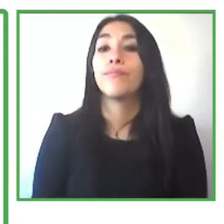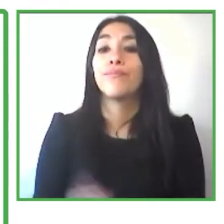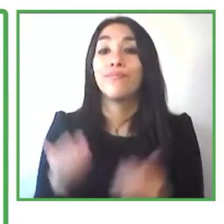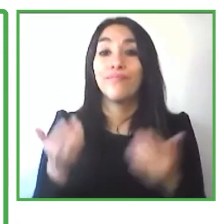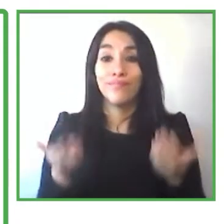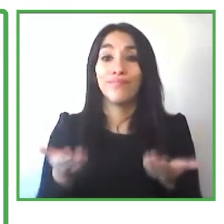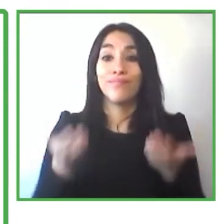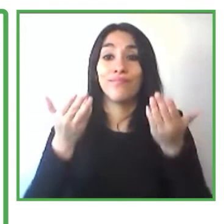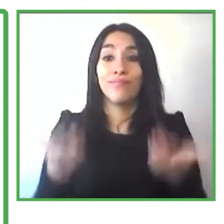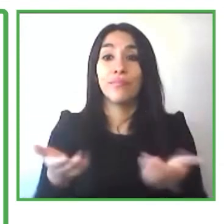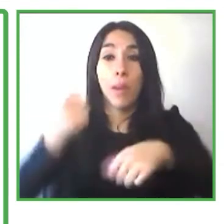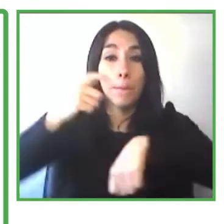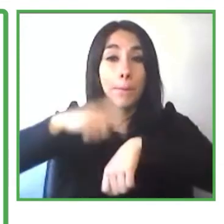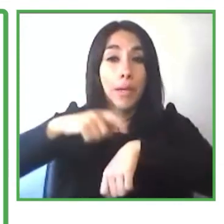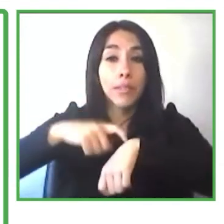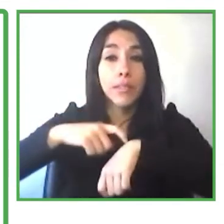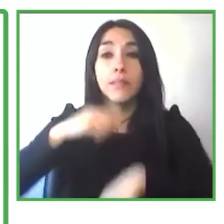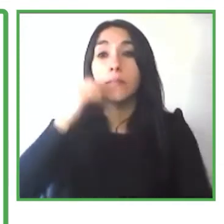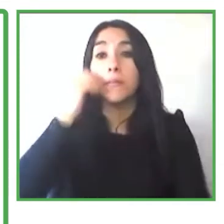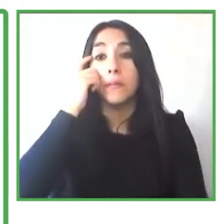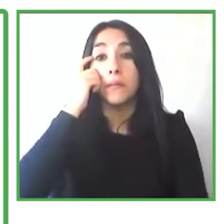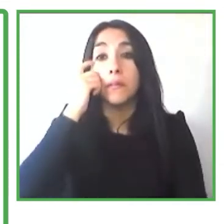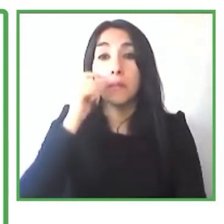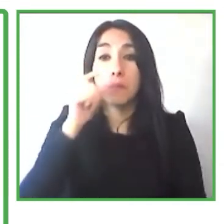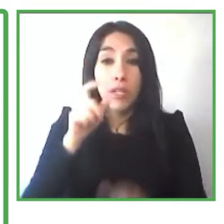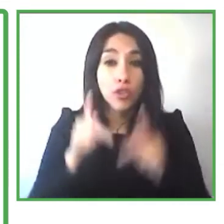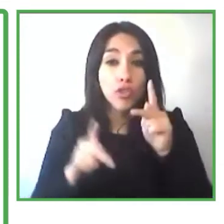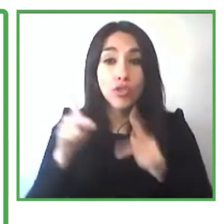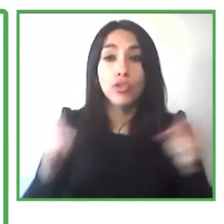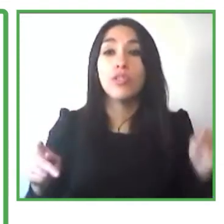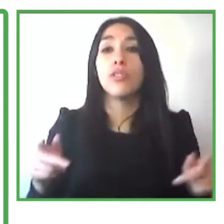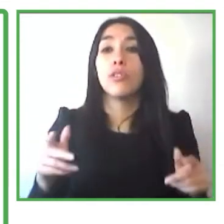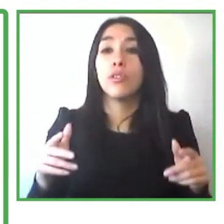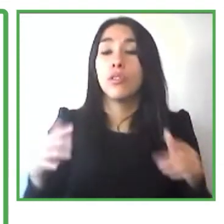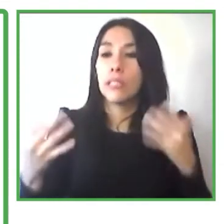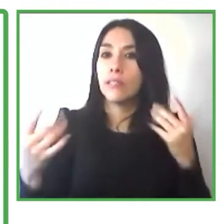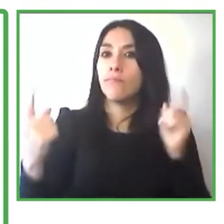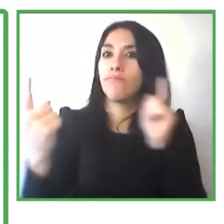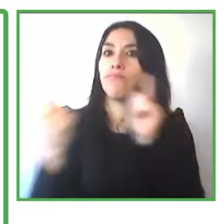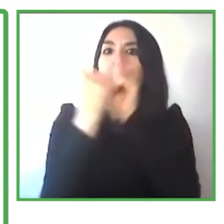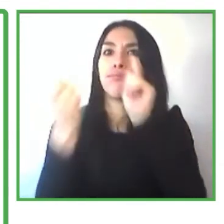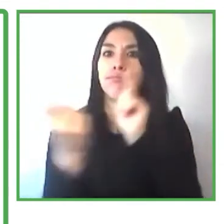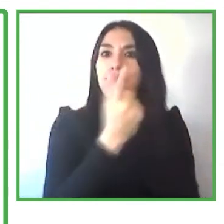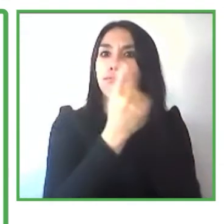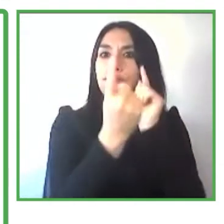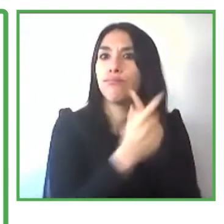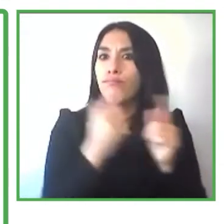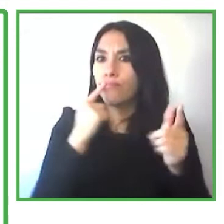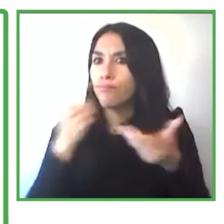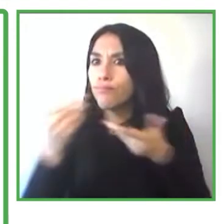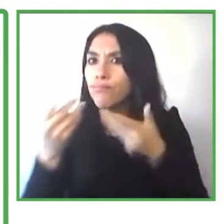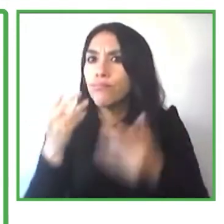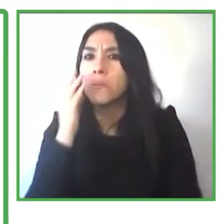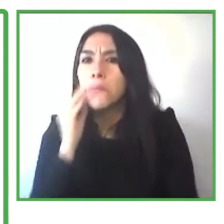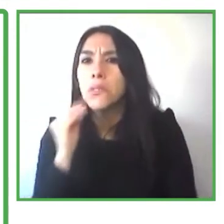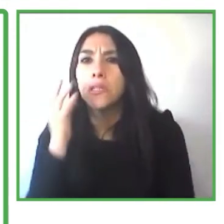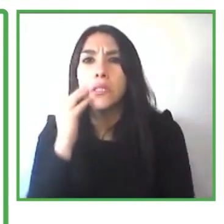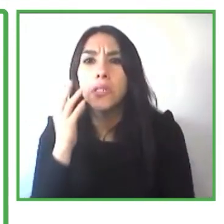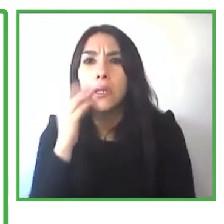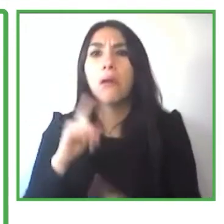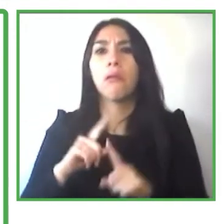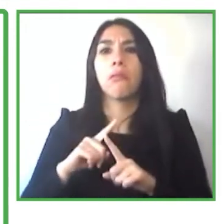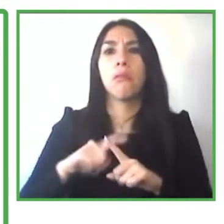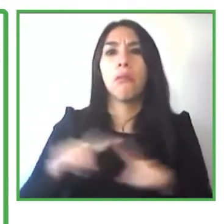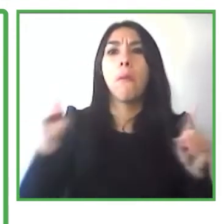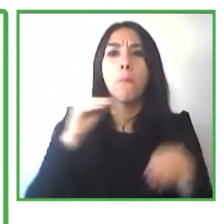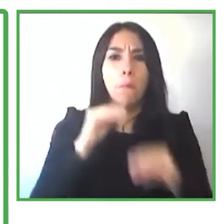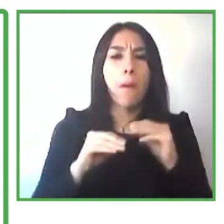reúnen y comparten sus experiencias sobre diferentes problemas por ejemplo cómo miden el progreso sobre la discapacidad de